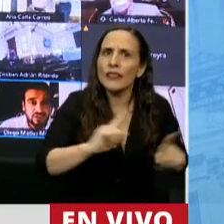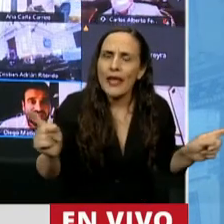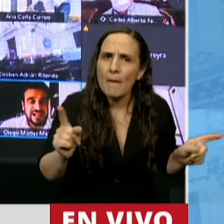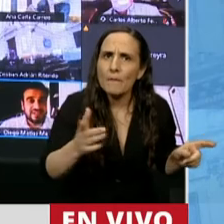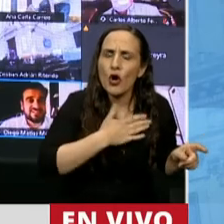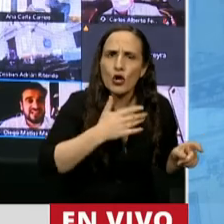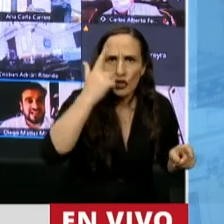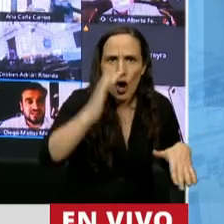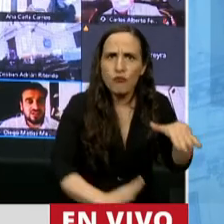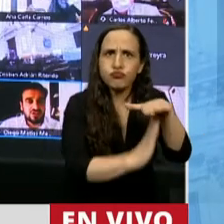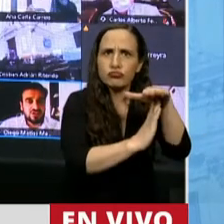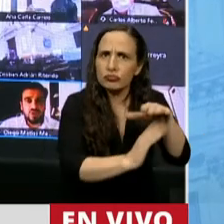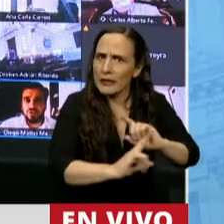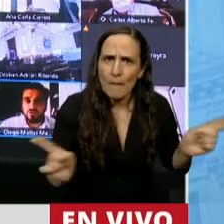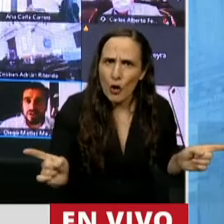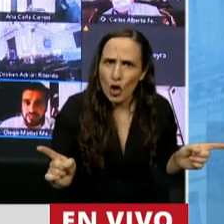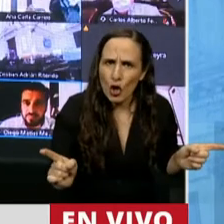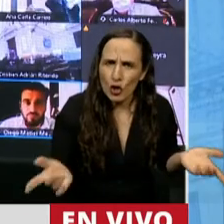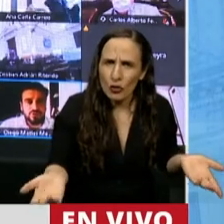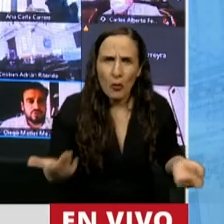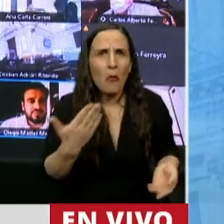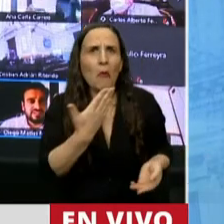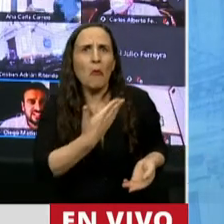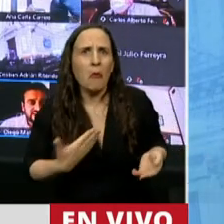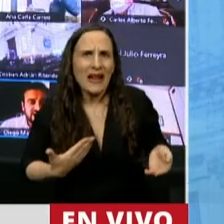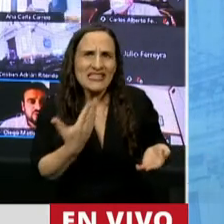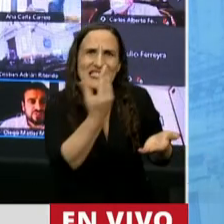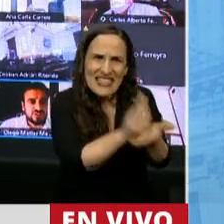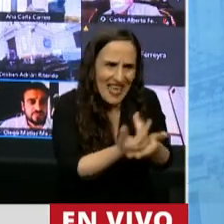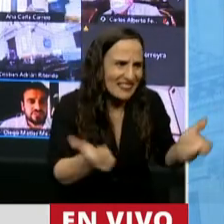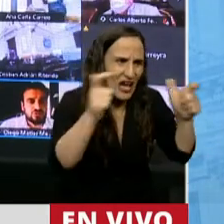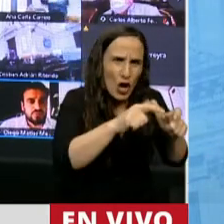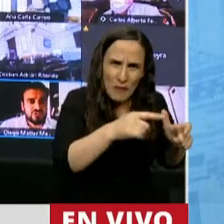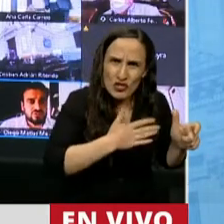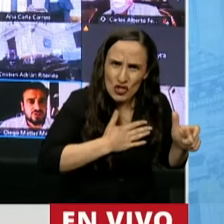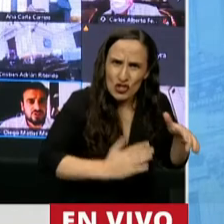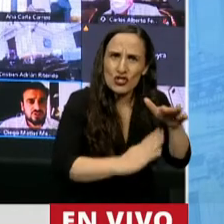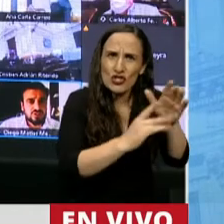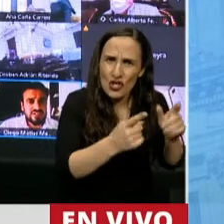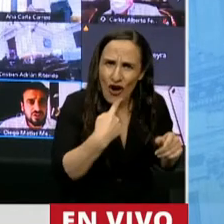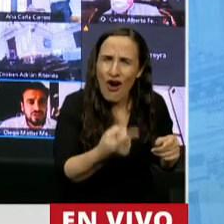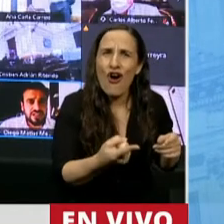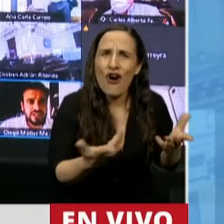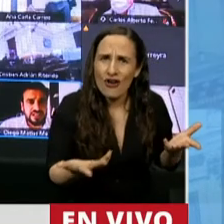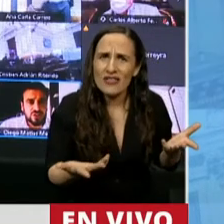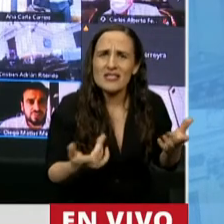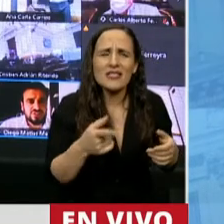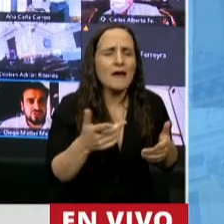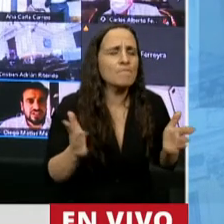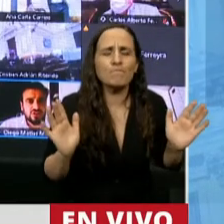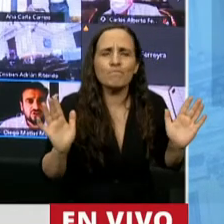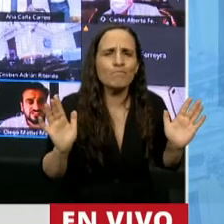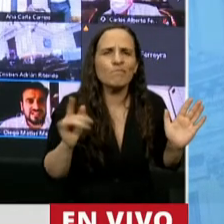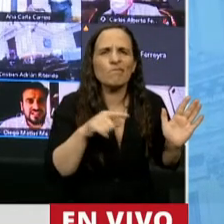cabecera. Cuando el propio presidente de la Comisión de Presupuestos dijo en la Comisión que no